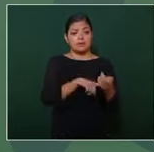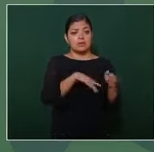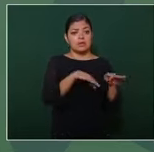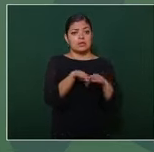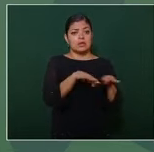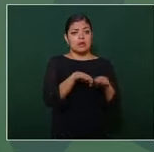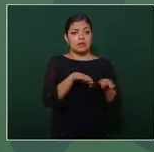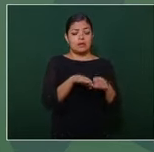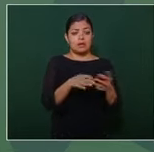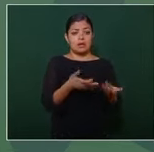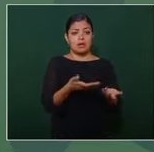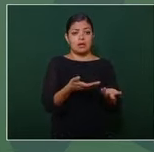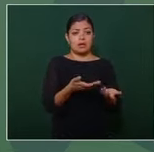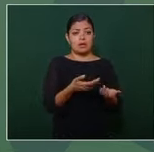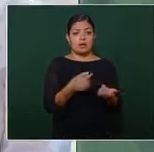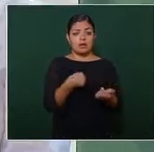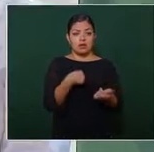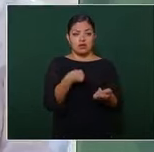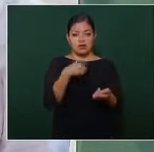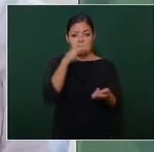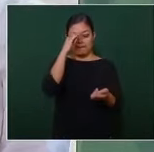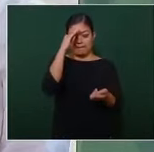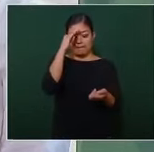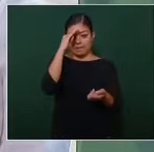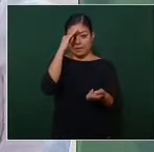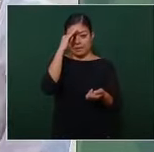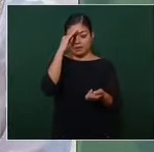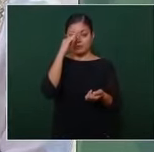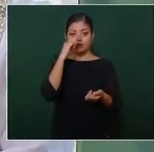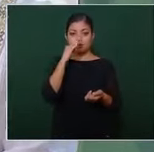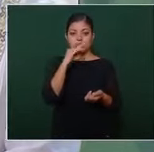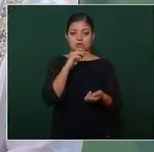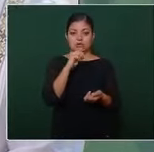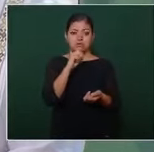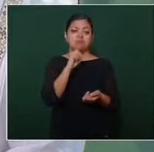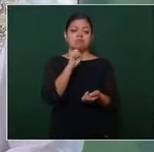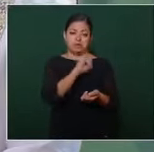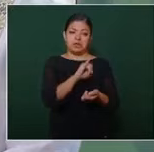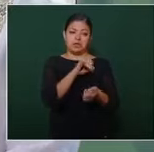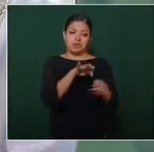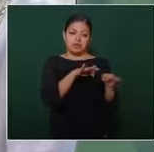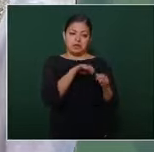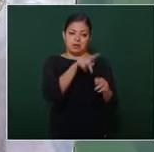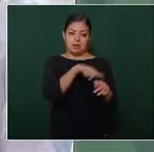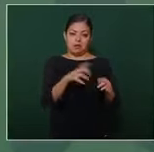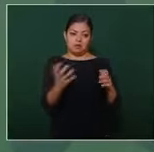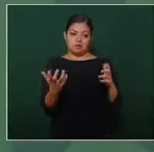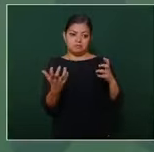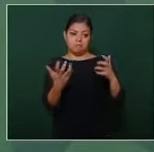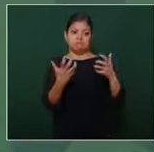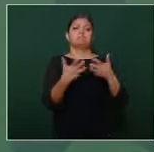entonces yo creo que sí van a llegar a un acuerdo y también